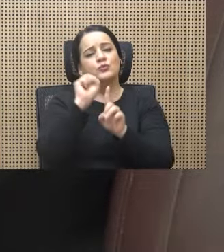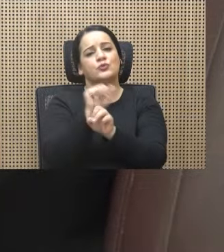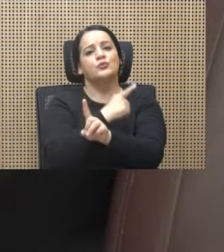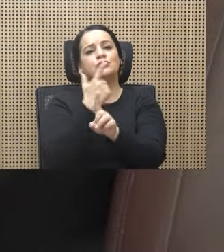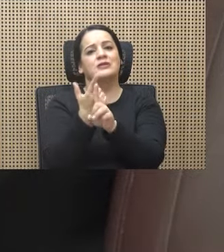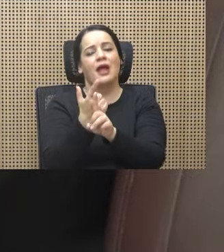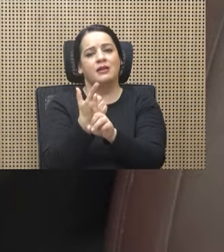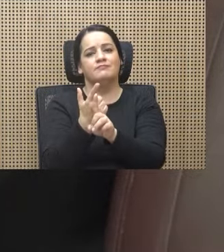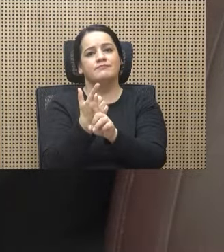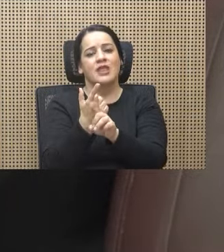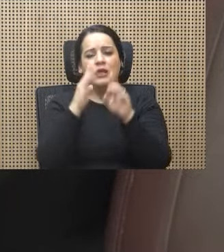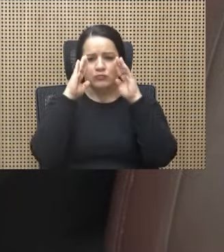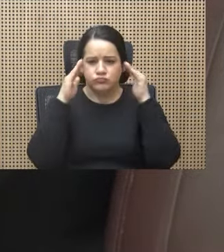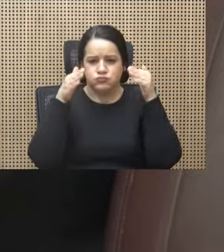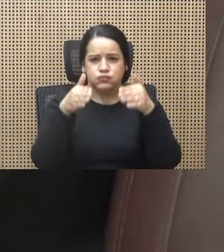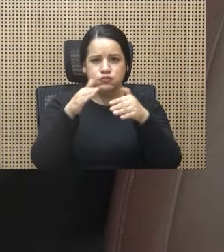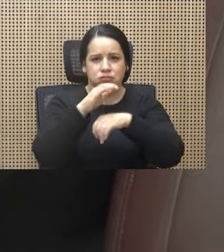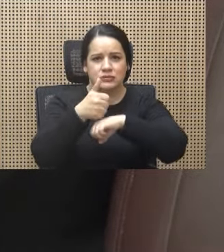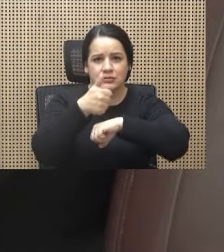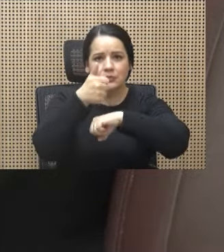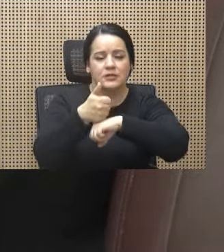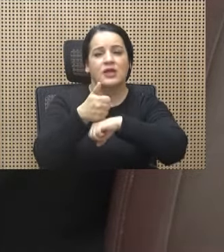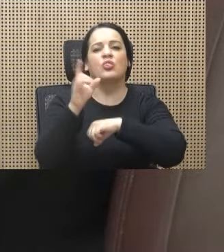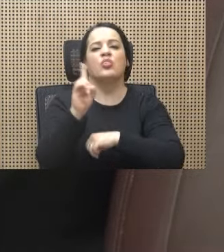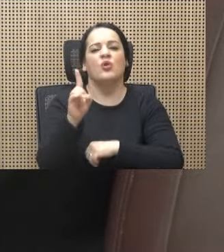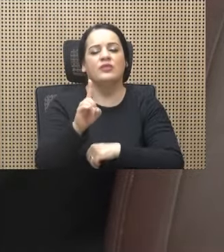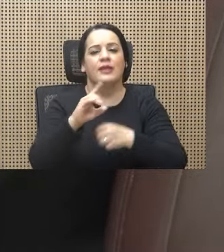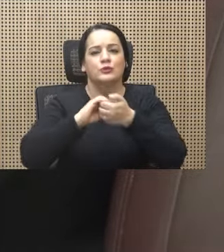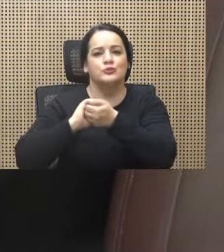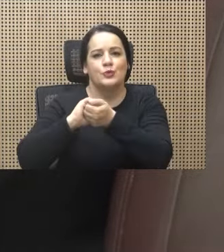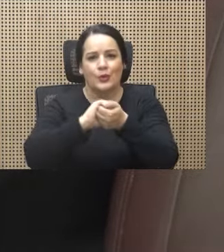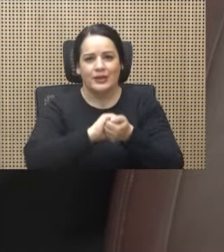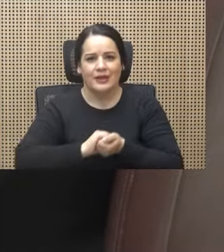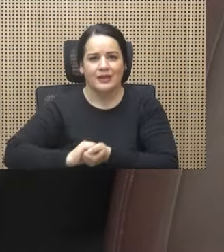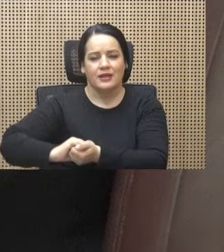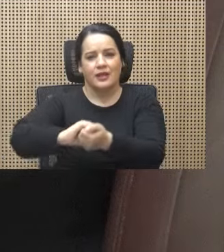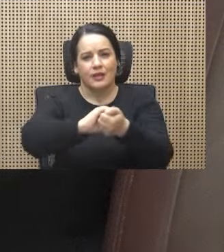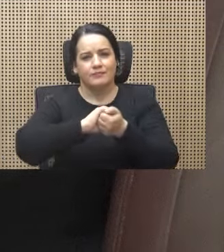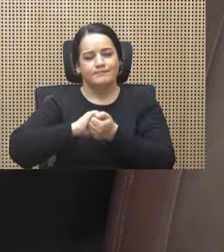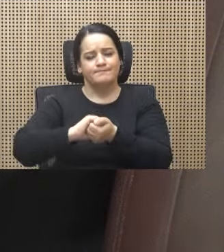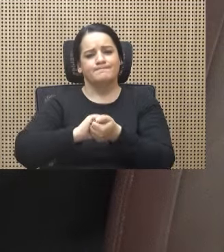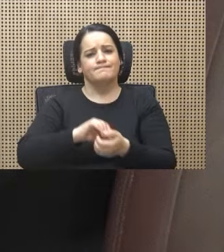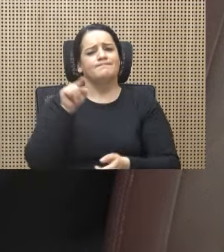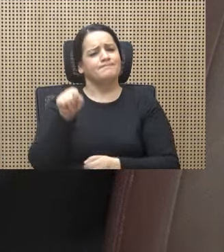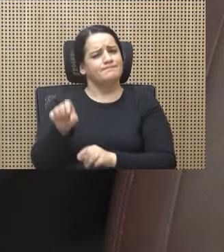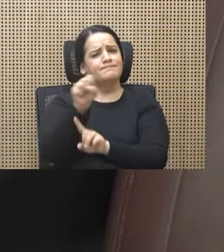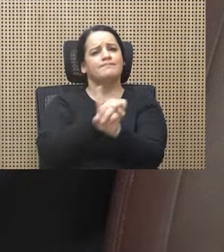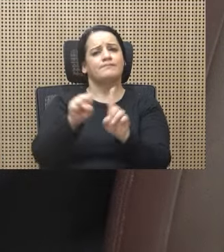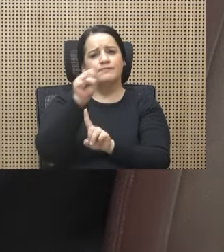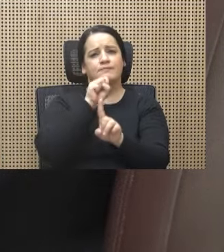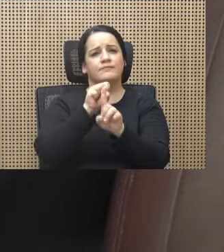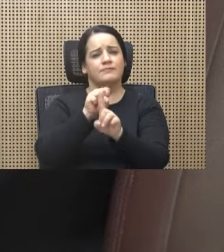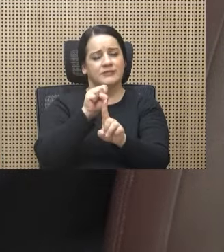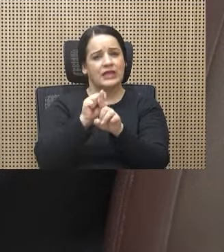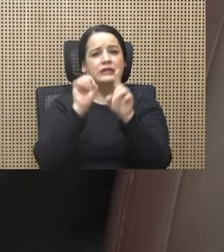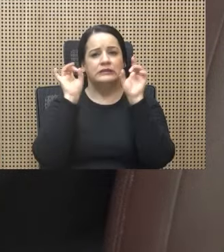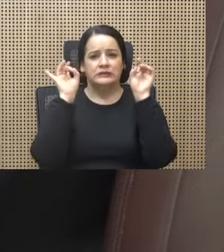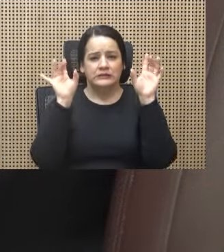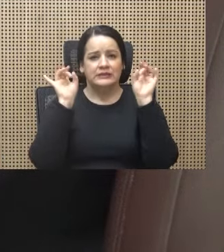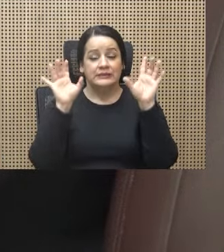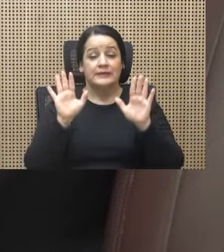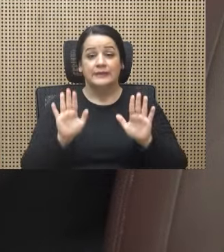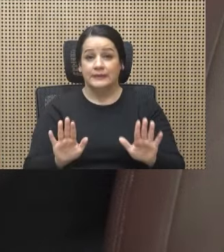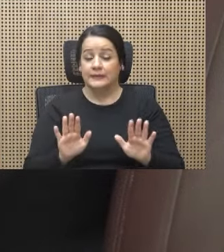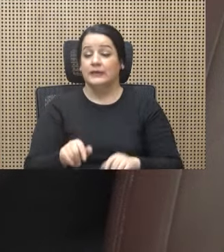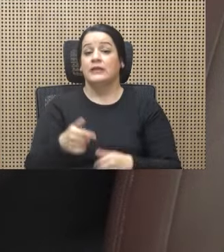la solidaridad. Es tan dramática esta situación que de acuerdo con